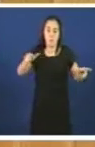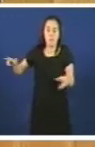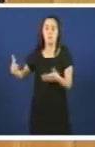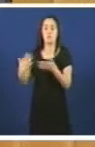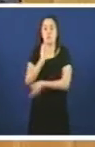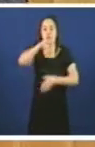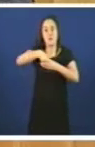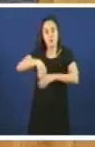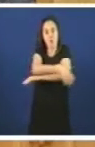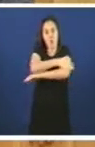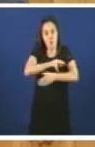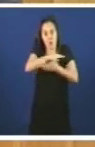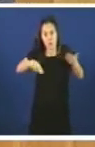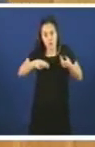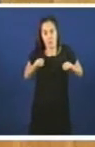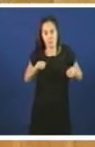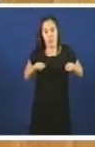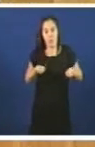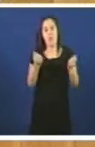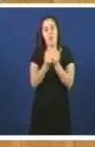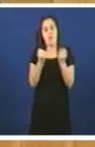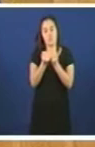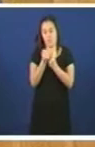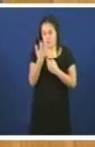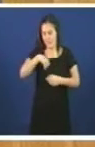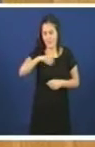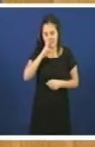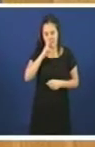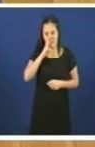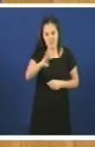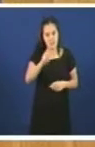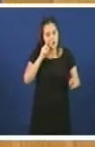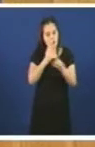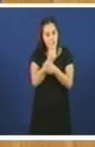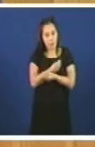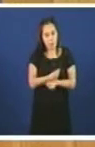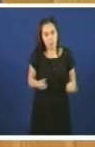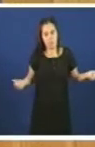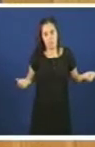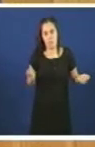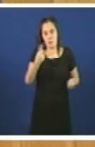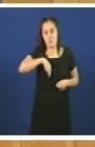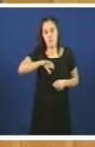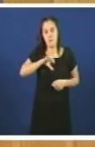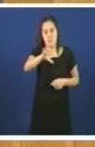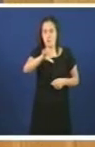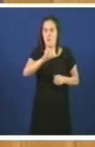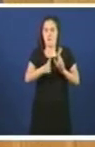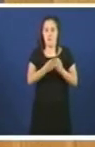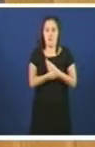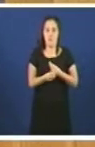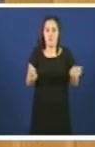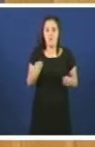contribuíron na dirección durante estes últimos tres anos de desgalegizar este país, ponendo así en marcha o que nos